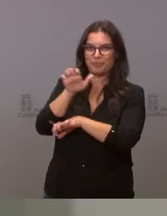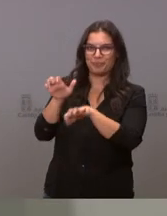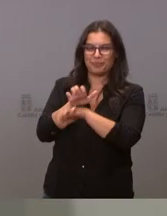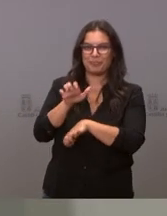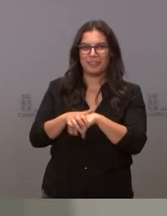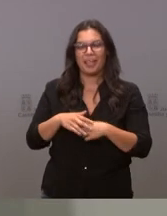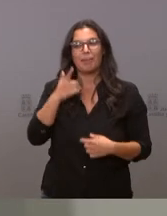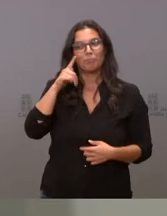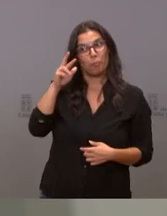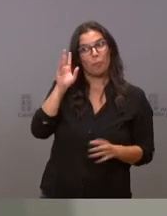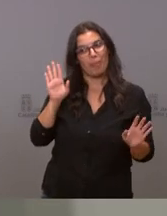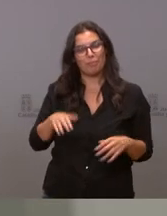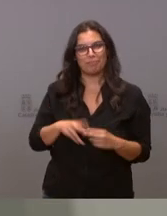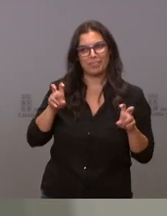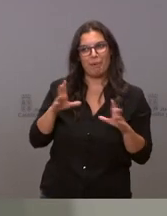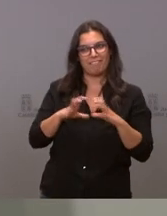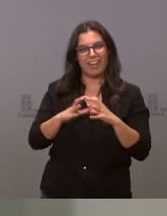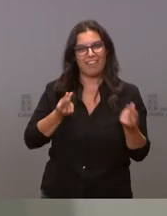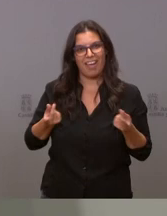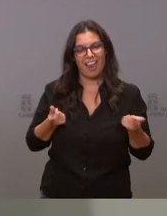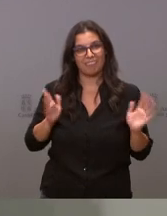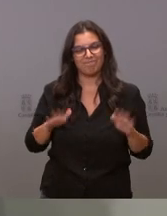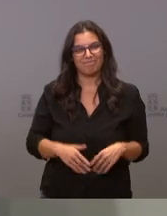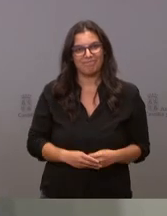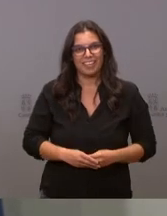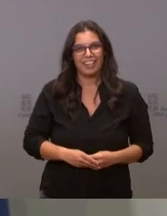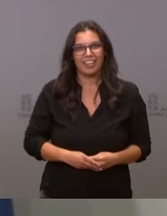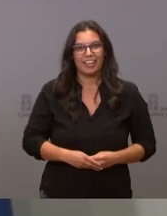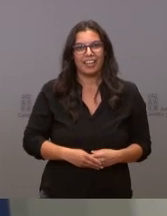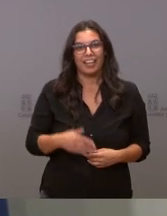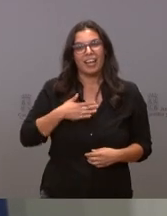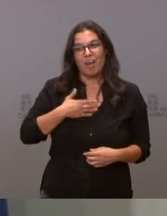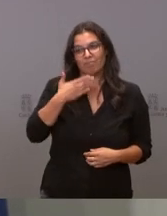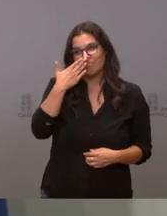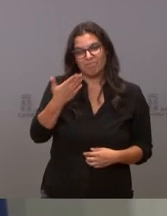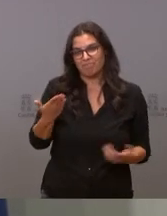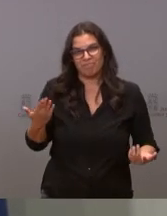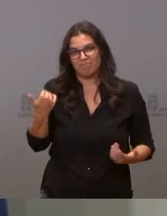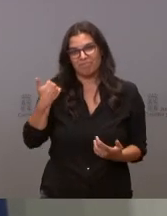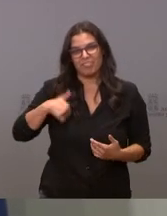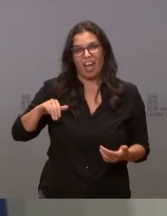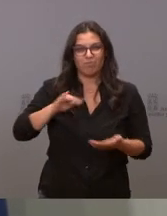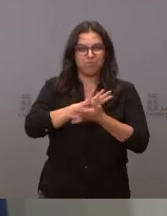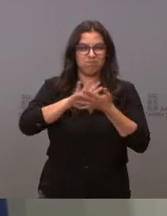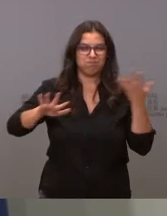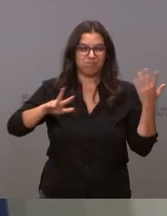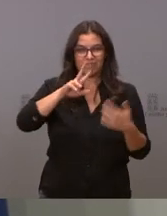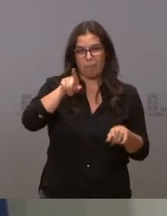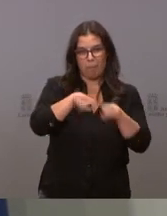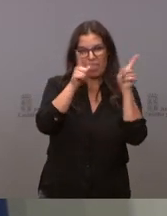veo que le preocupa el tema yo a mí desgraciadamente hace ya tiempo que no no me preocupa